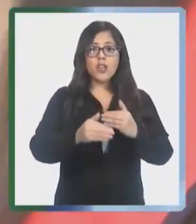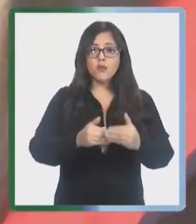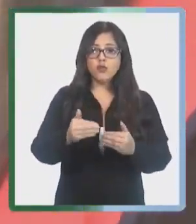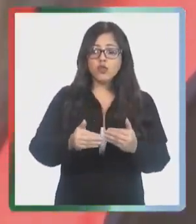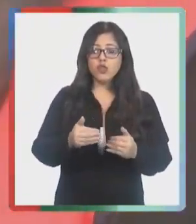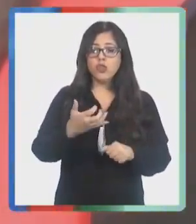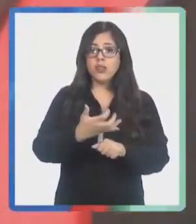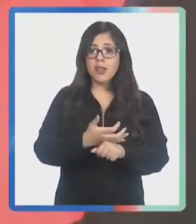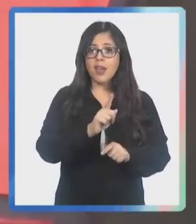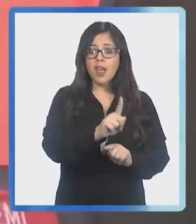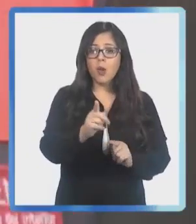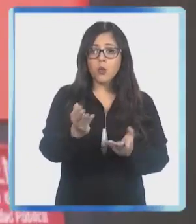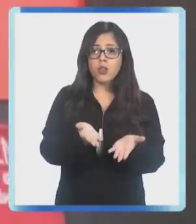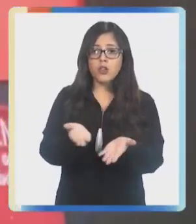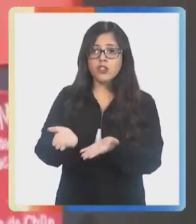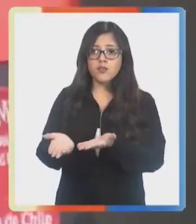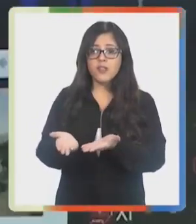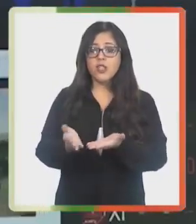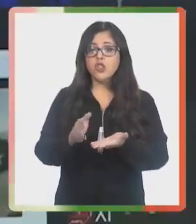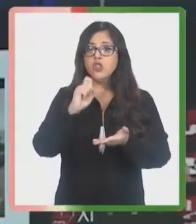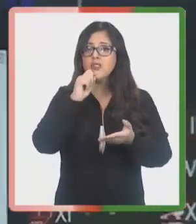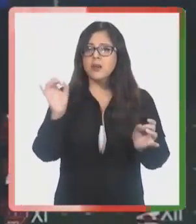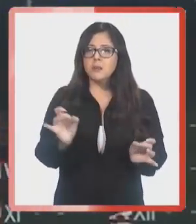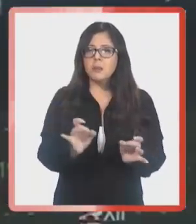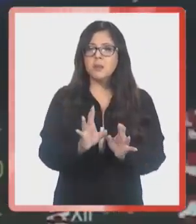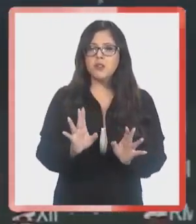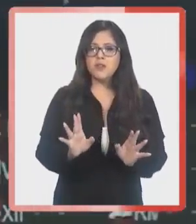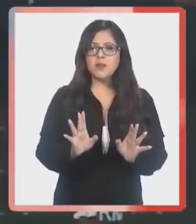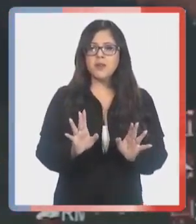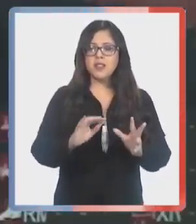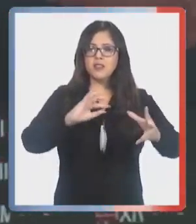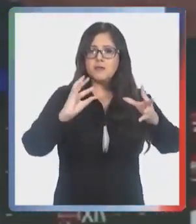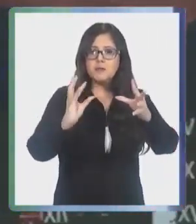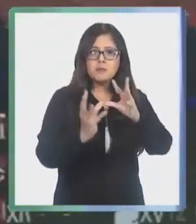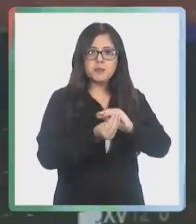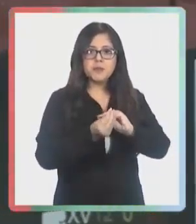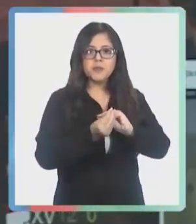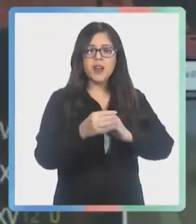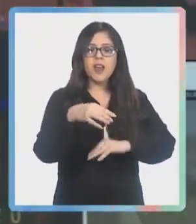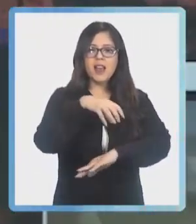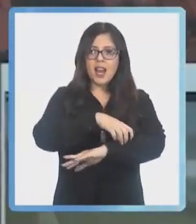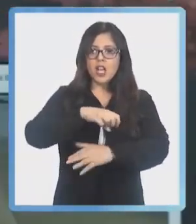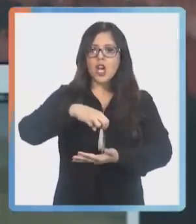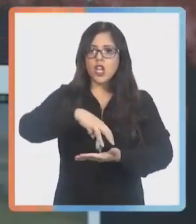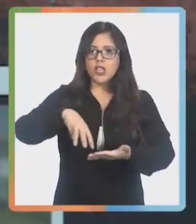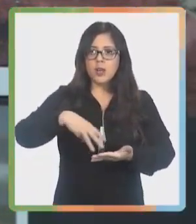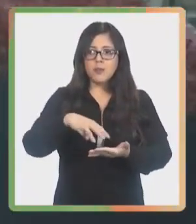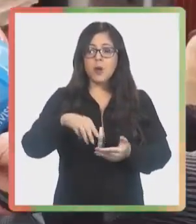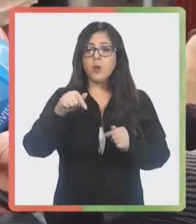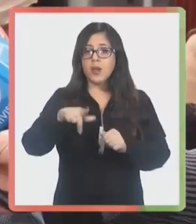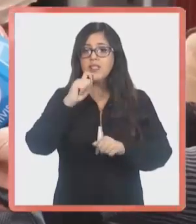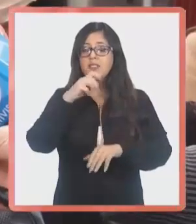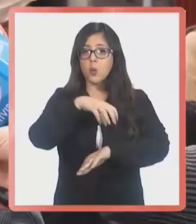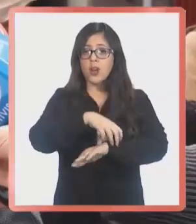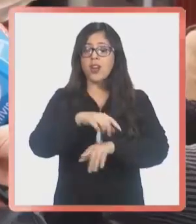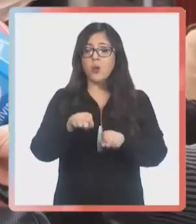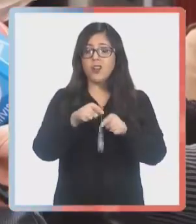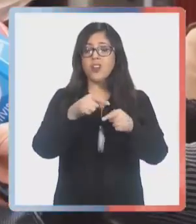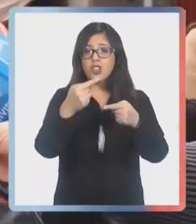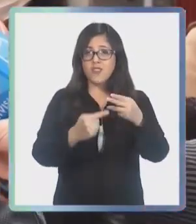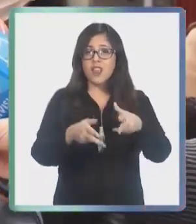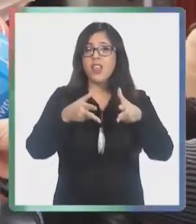funciones que le cabe a cada servicio actual en caso de que tengamos un desastre, una catástrofe en la región del Maule. Somos una región